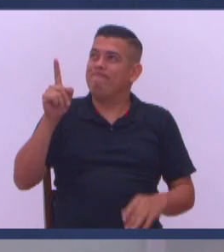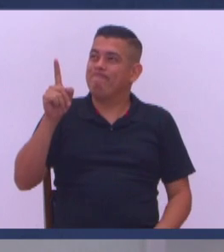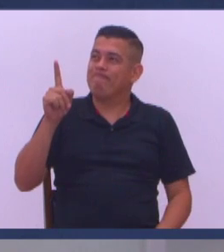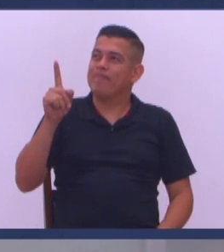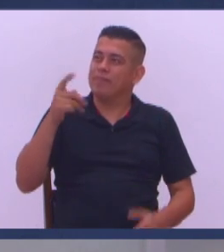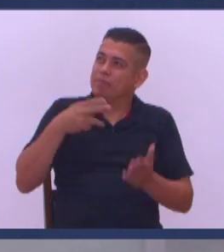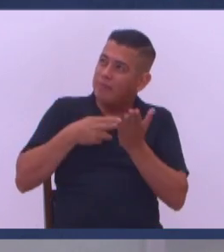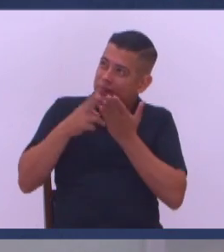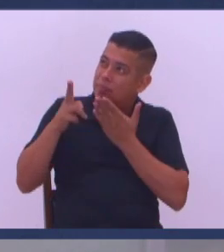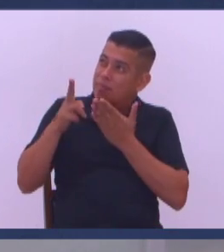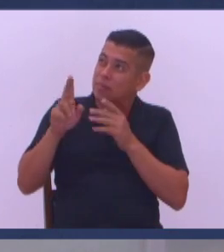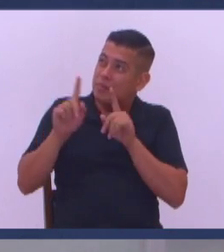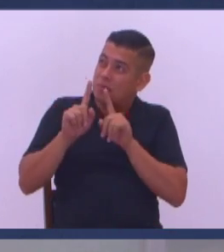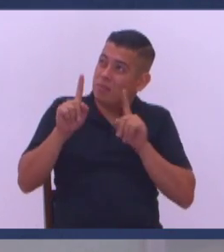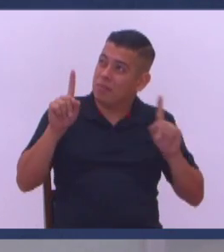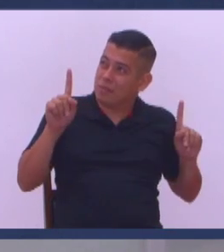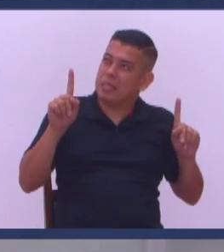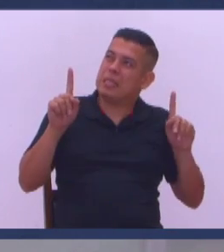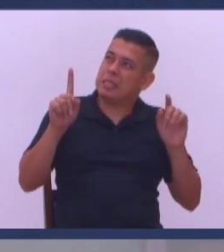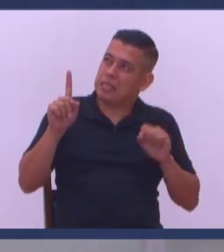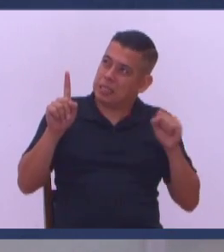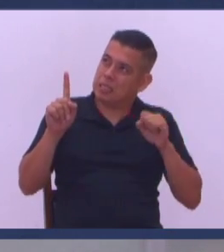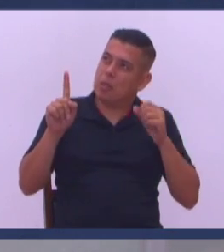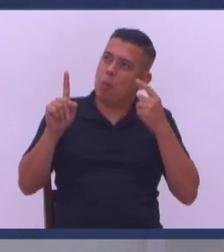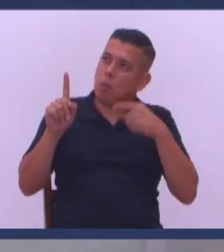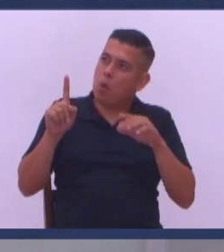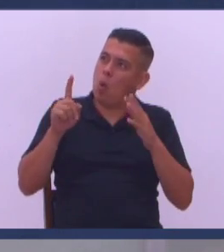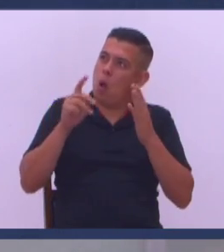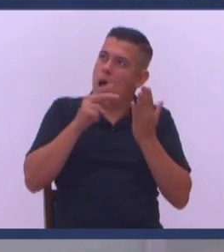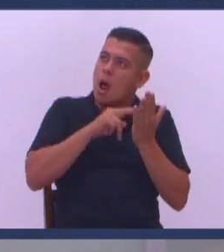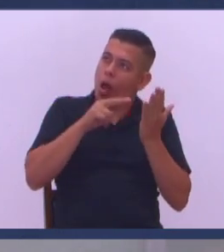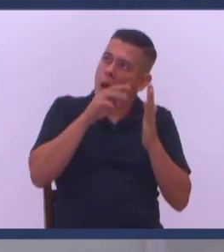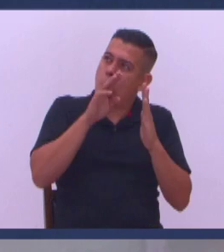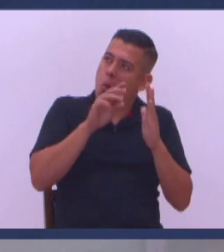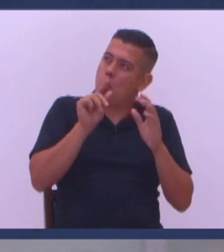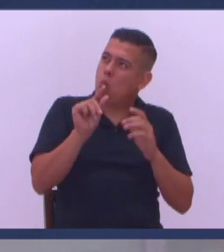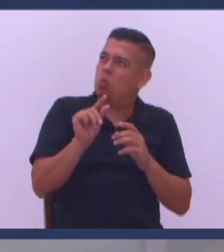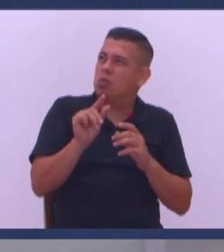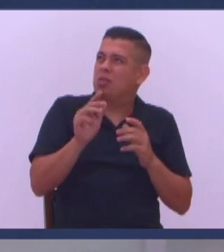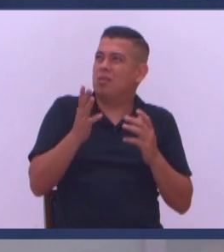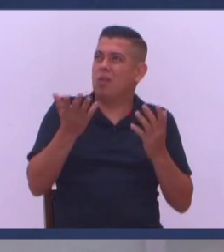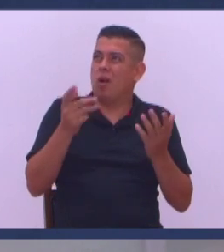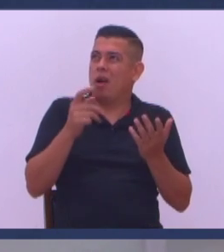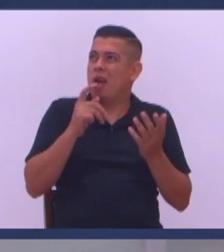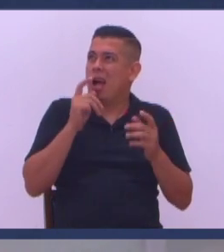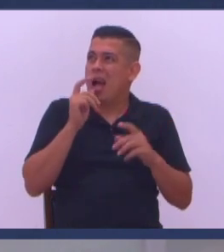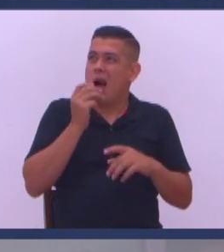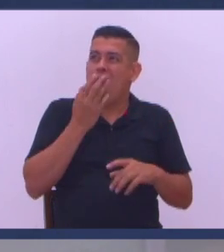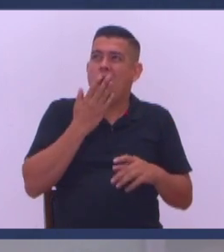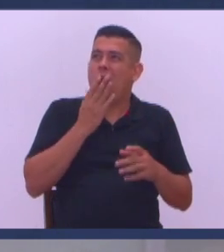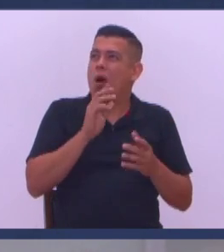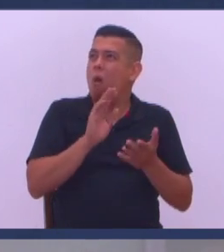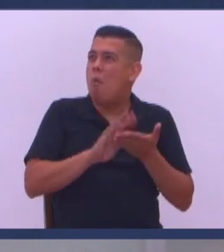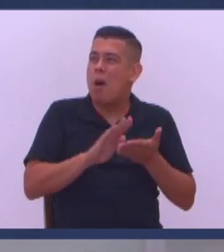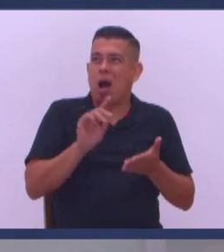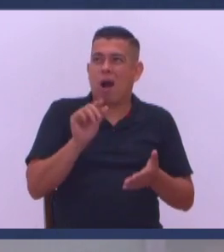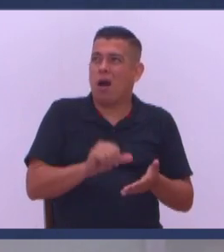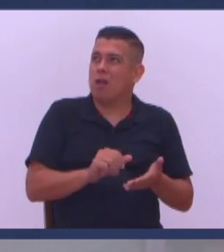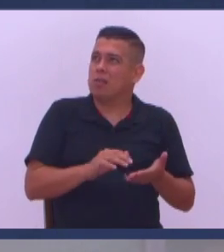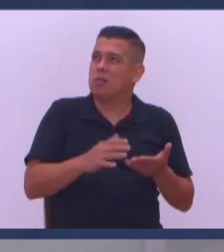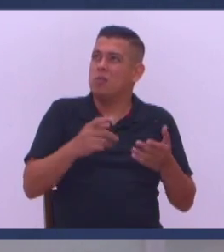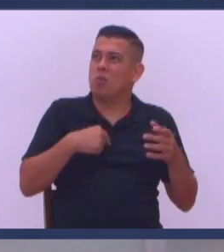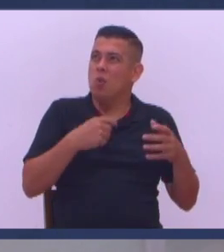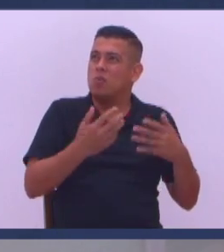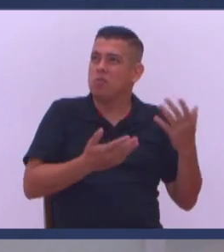que sinceramente Si me alejé He estado pues Leo menos la Biblia Mi vocabulario Está un poco fuerte Ando muy metido En los